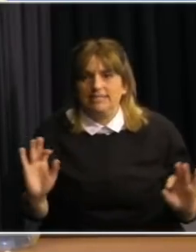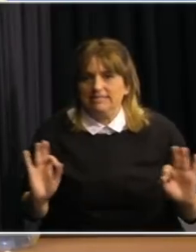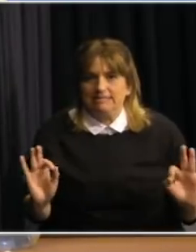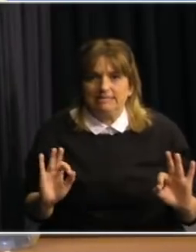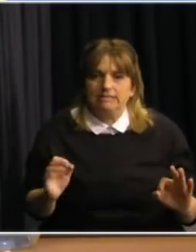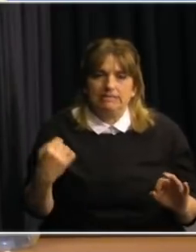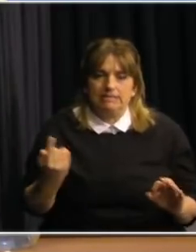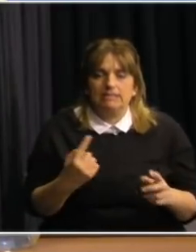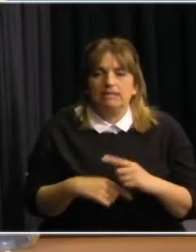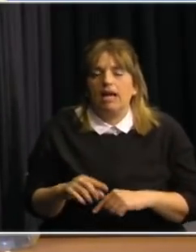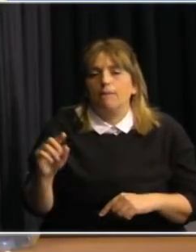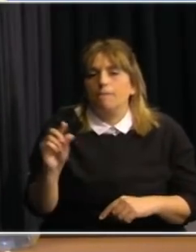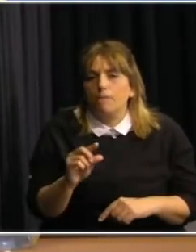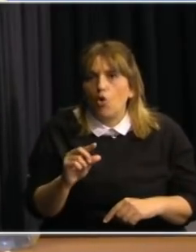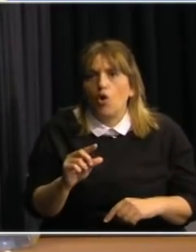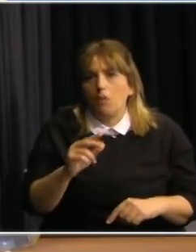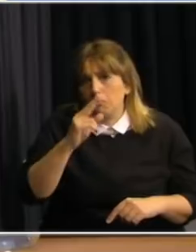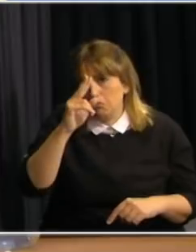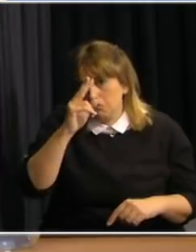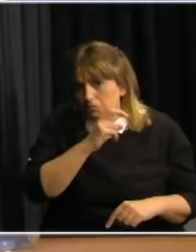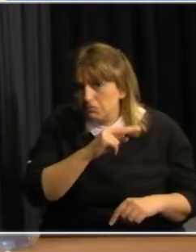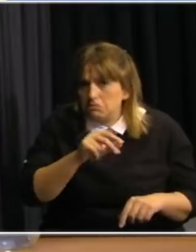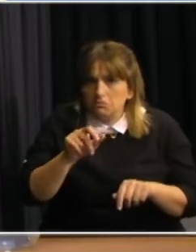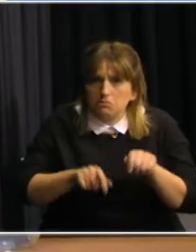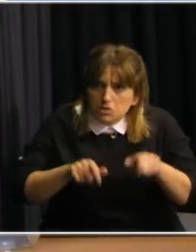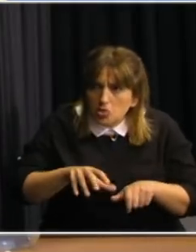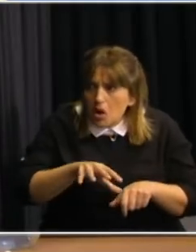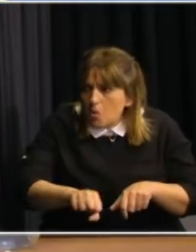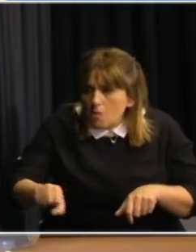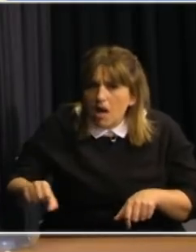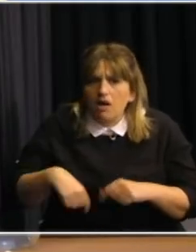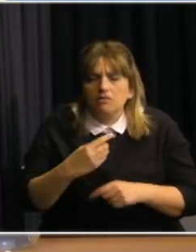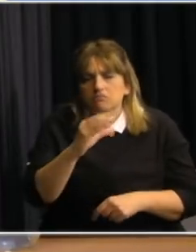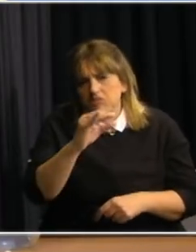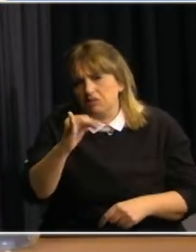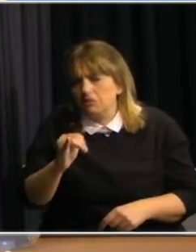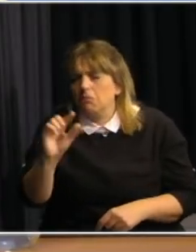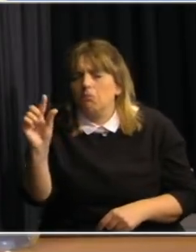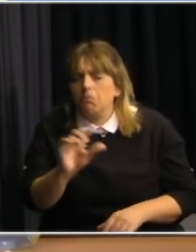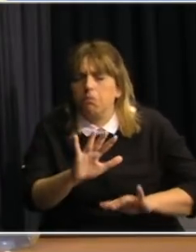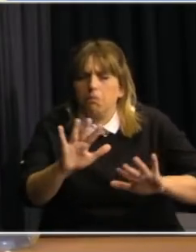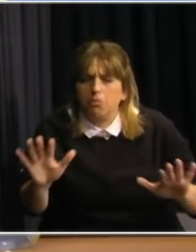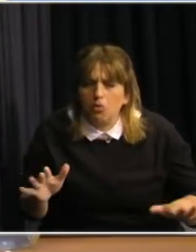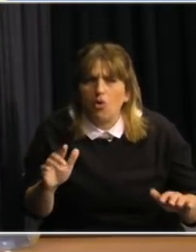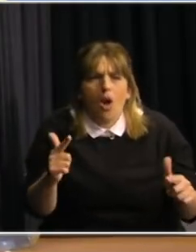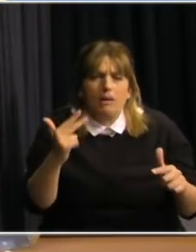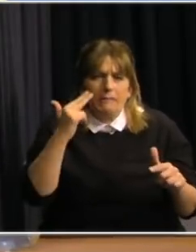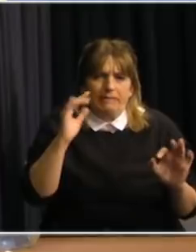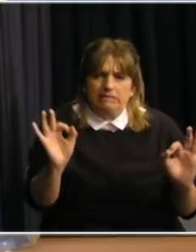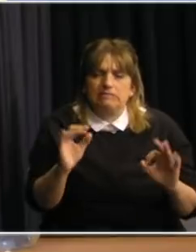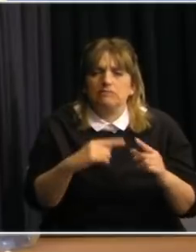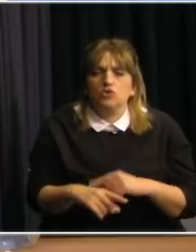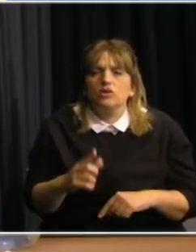pocos pacientes internados y también pocos en el centro de cuidados intensivos. Los datos de comparación internacional